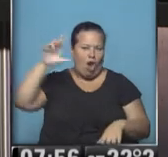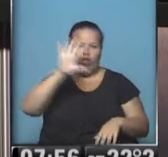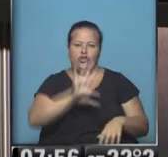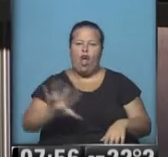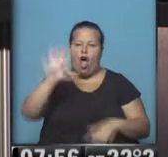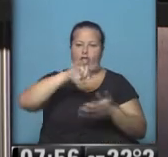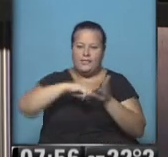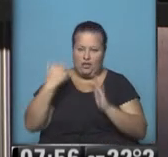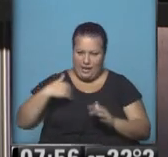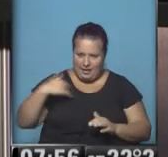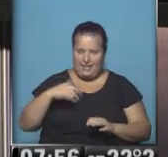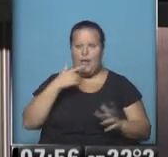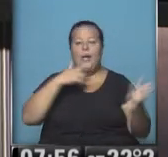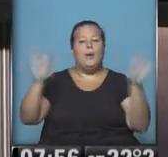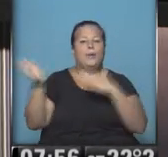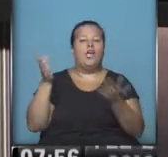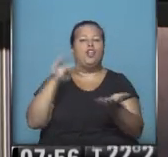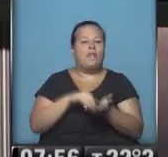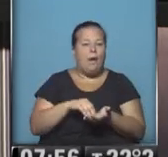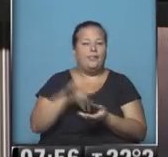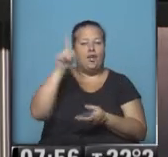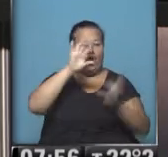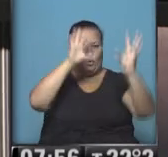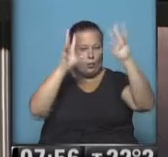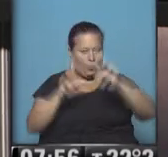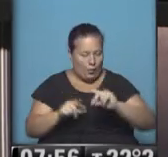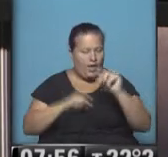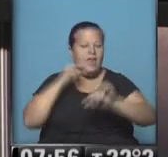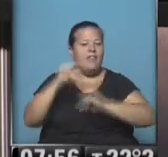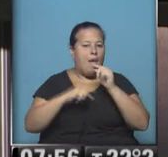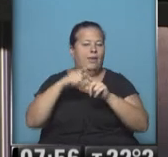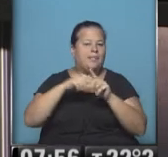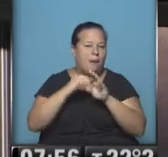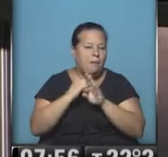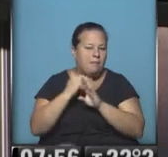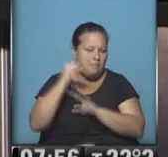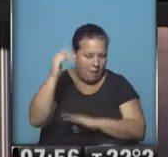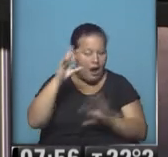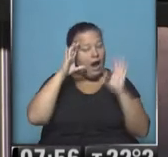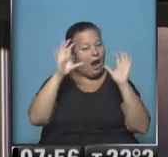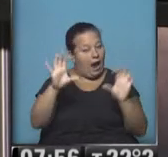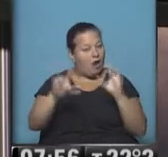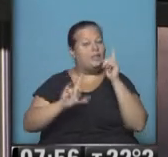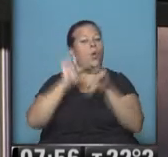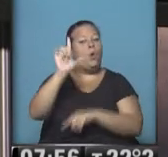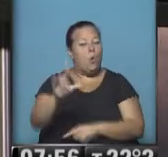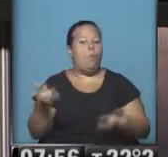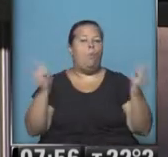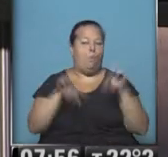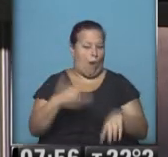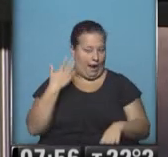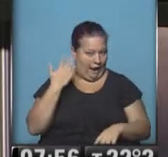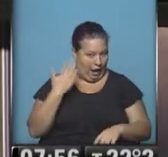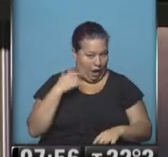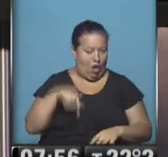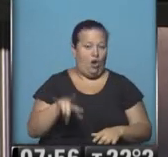zona central de nuestro país, ya con vientos nuevamente del sector norte, paulatino ascenso de las temperaturas. Recuerden que a partir del lunes vuelve el calor